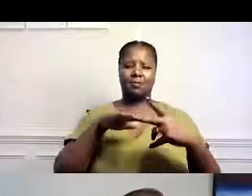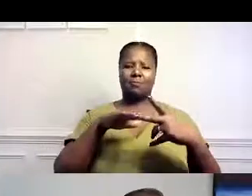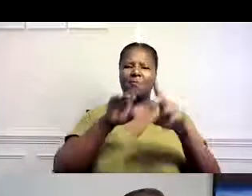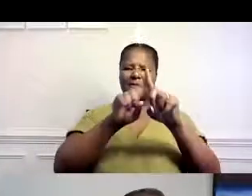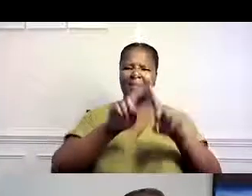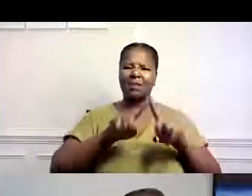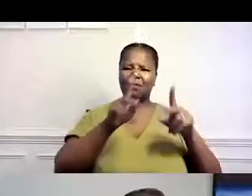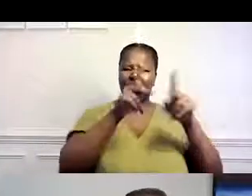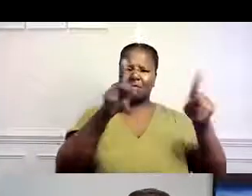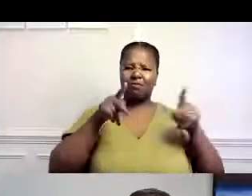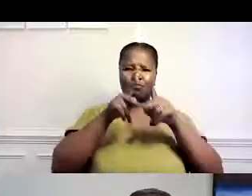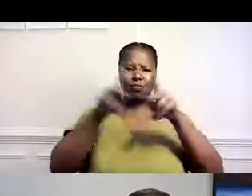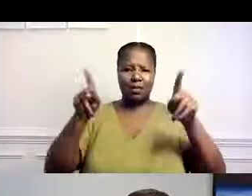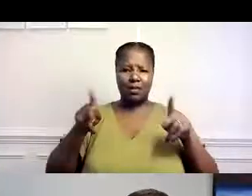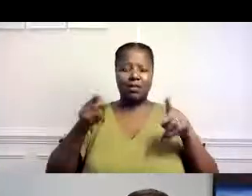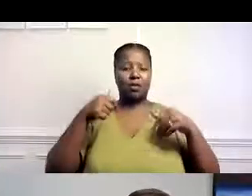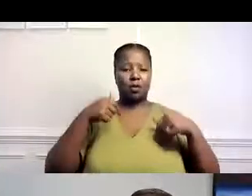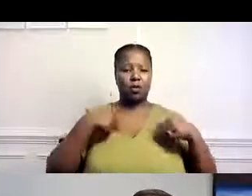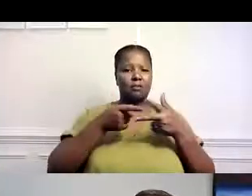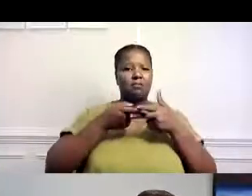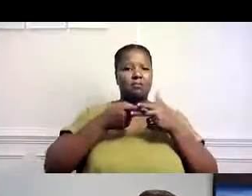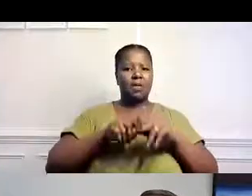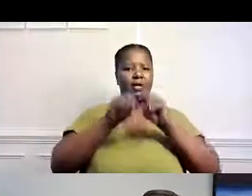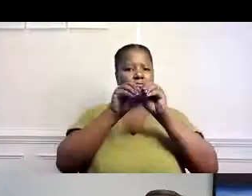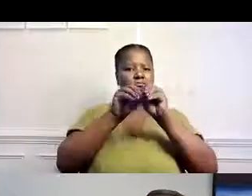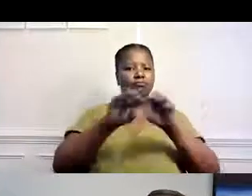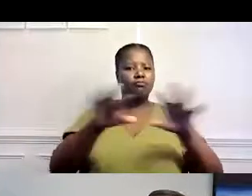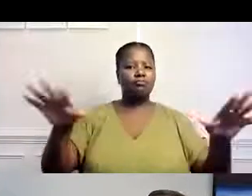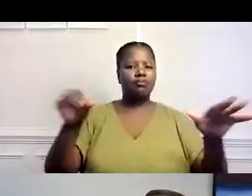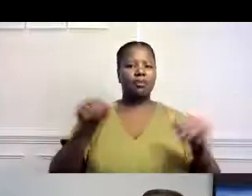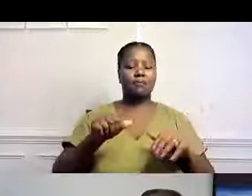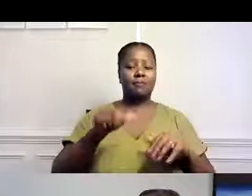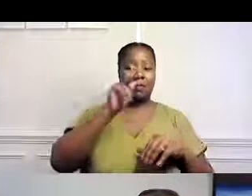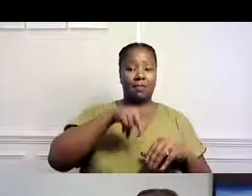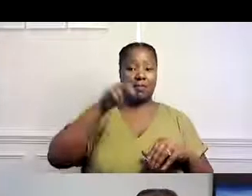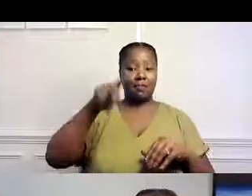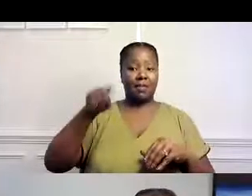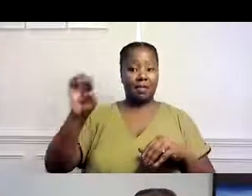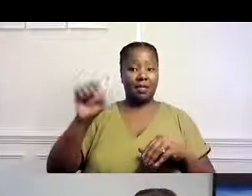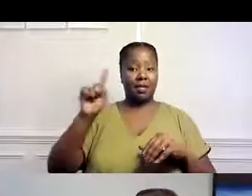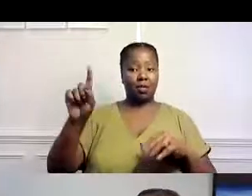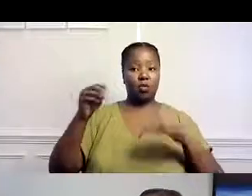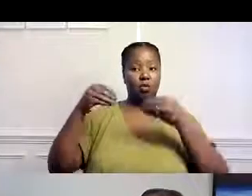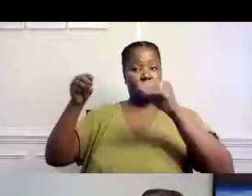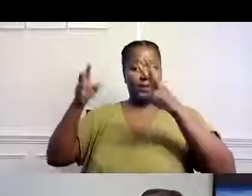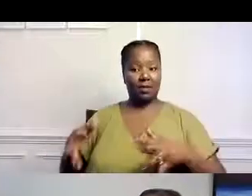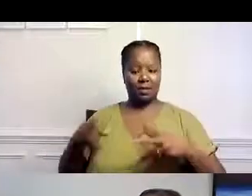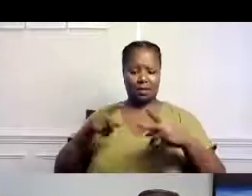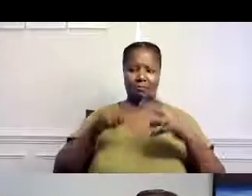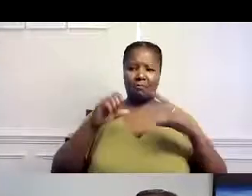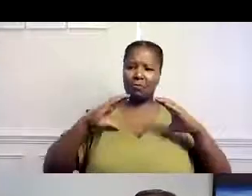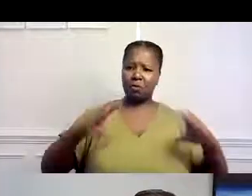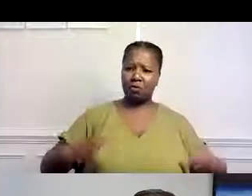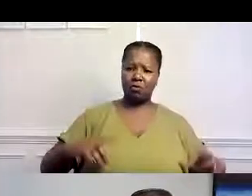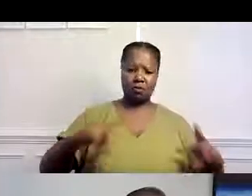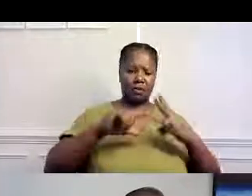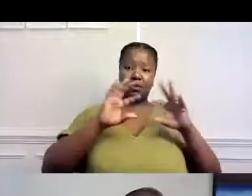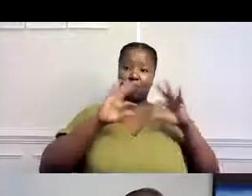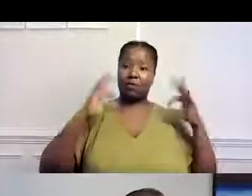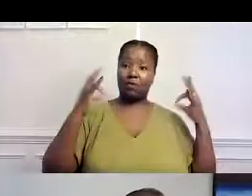el PPE y distribución, transporte y distribución de PPE en San Diego, en